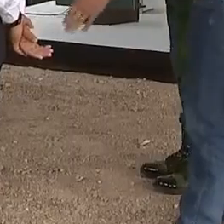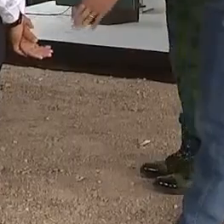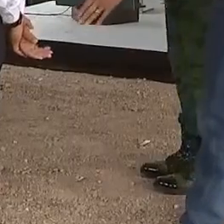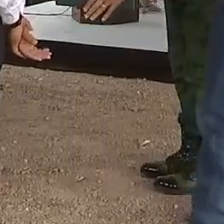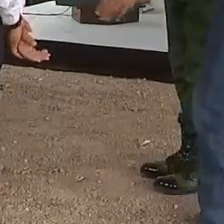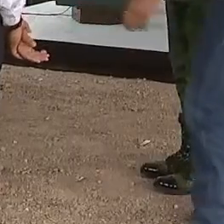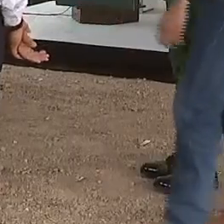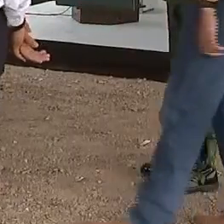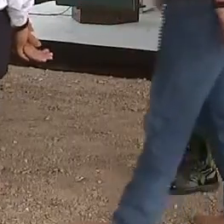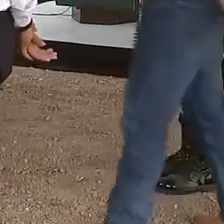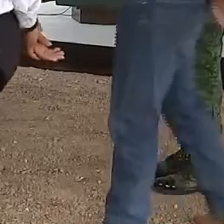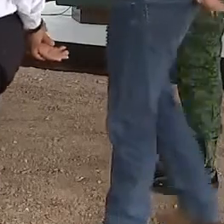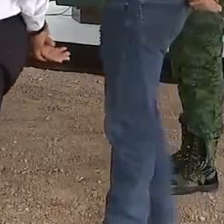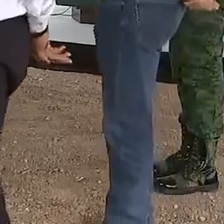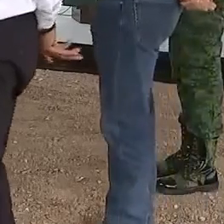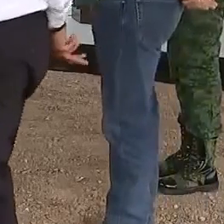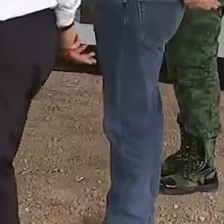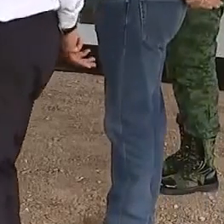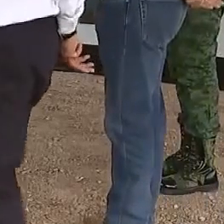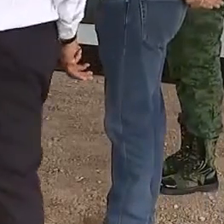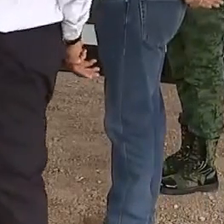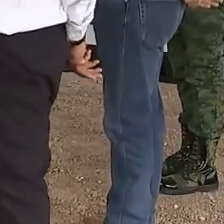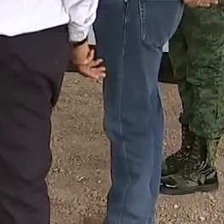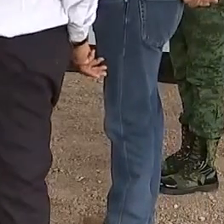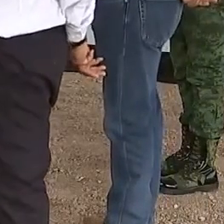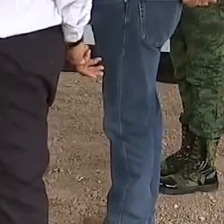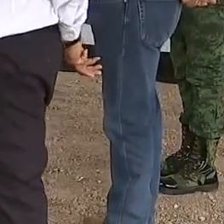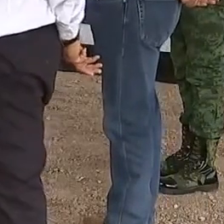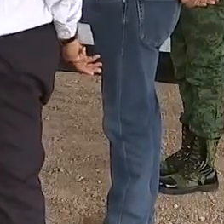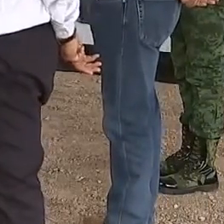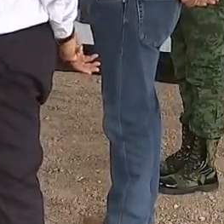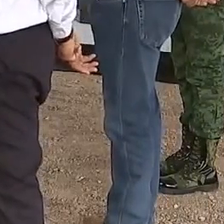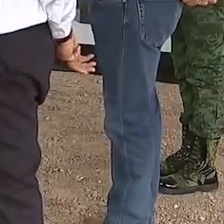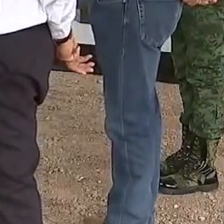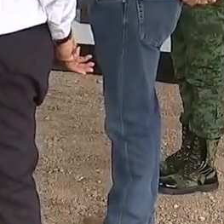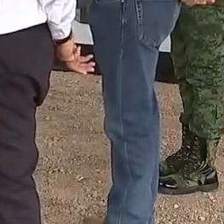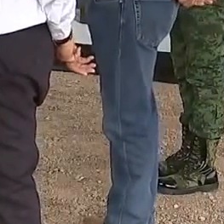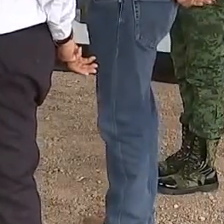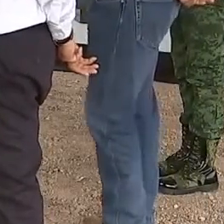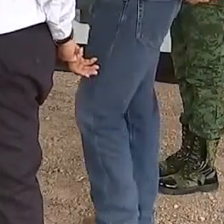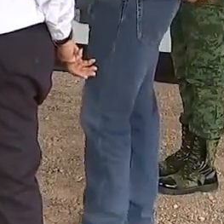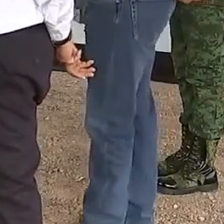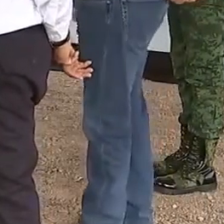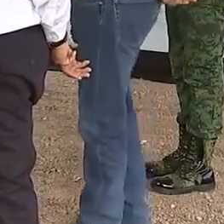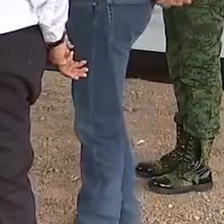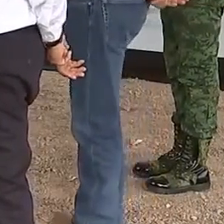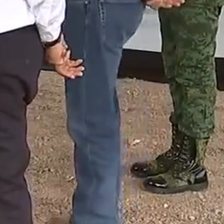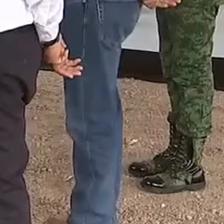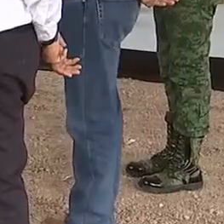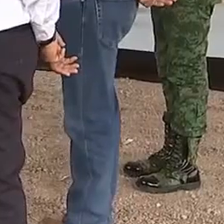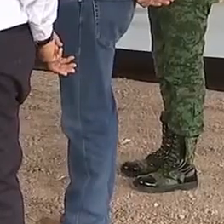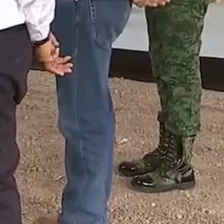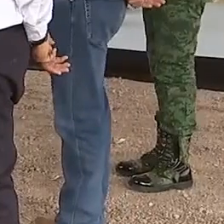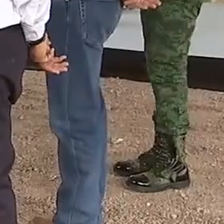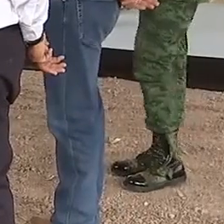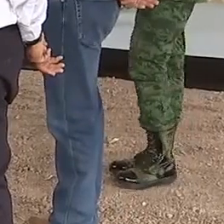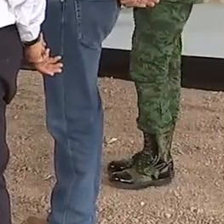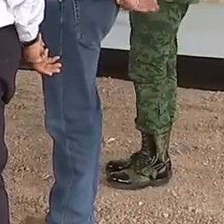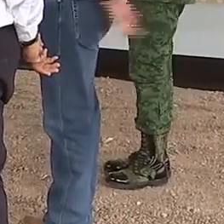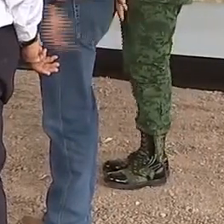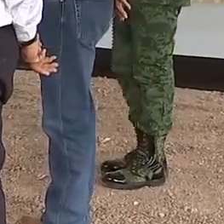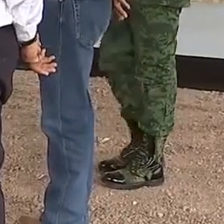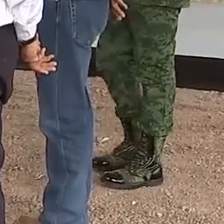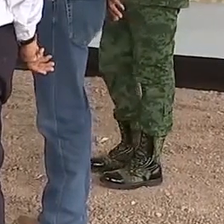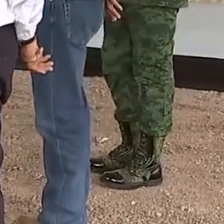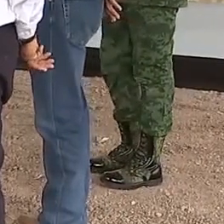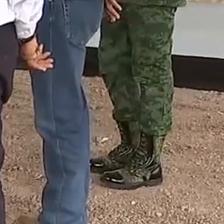Bueno, estamos aquí en frente al Canal Centenario, que va a ser la obra más importante para el riego hidroagrícola que se haga en este